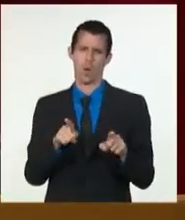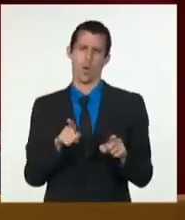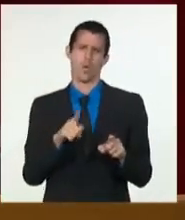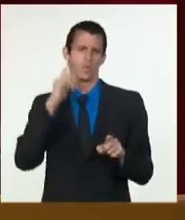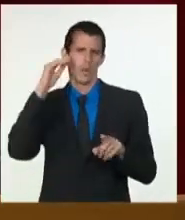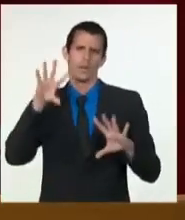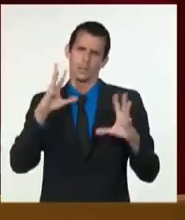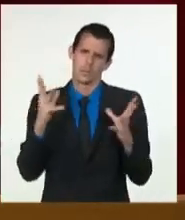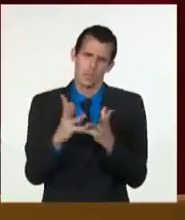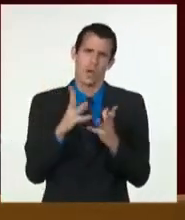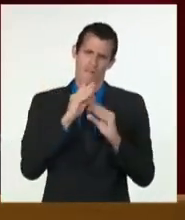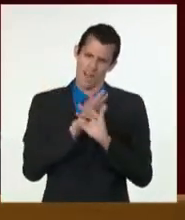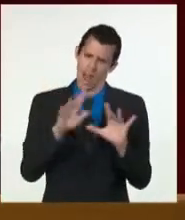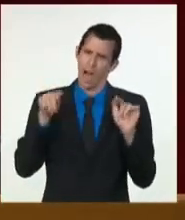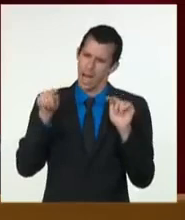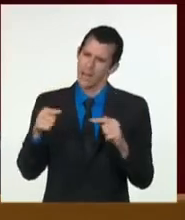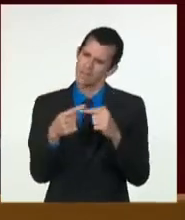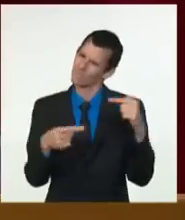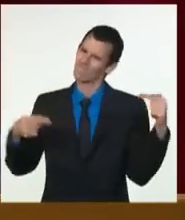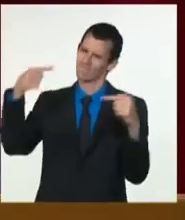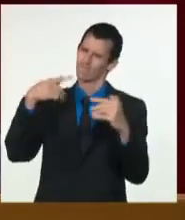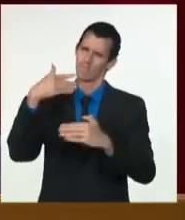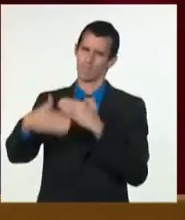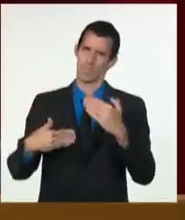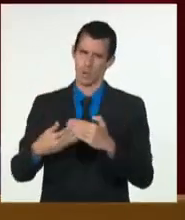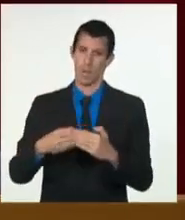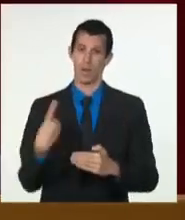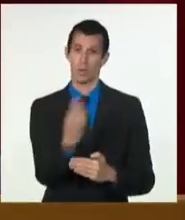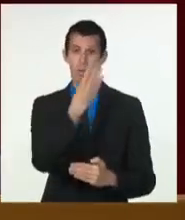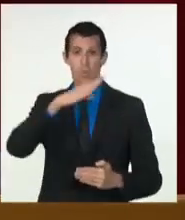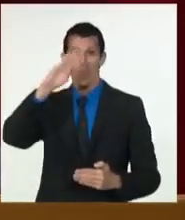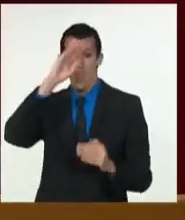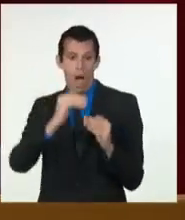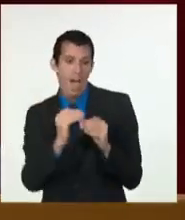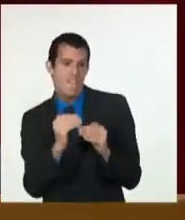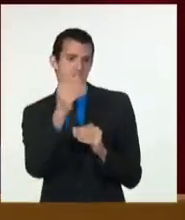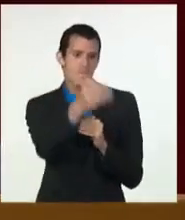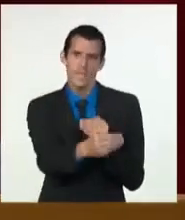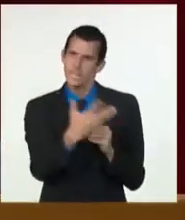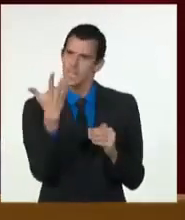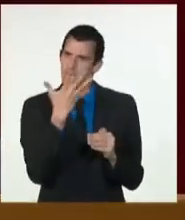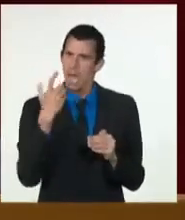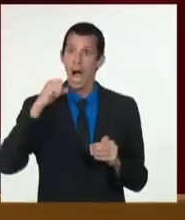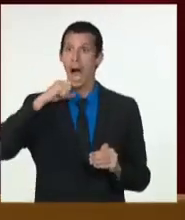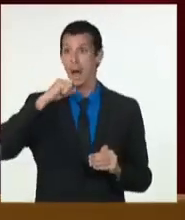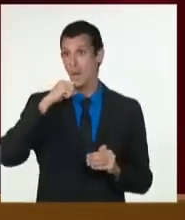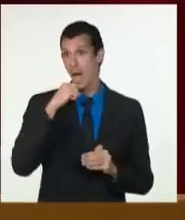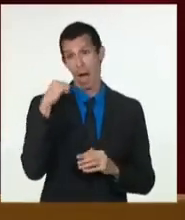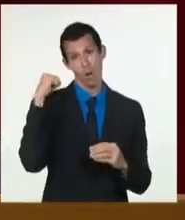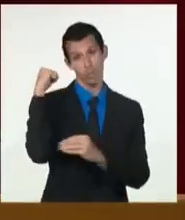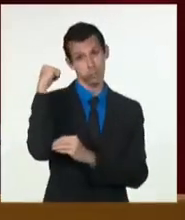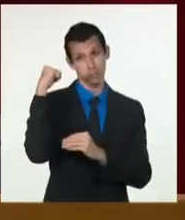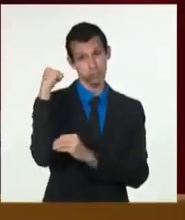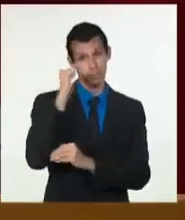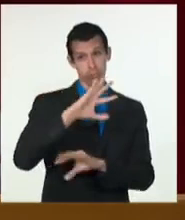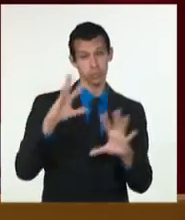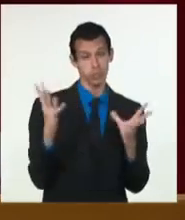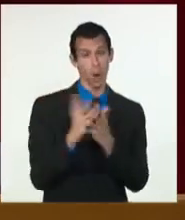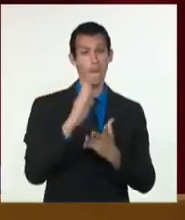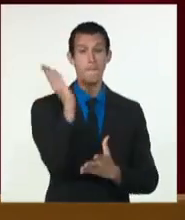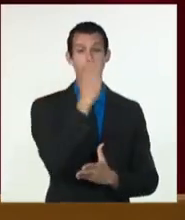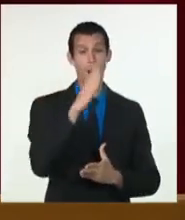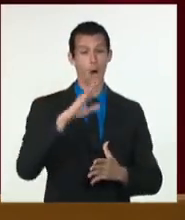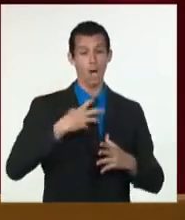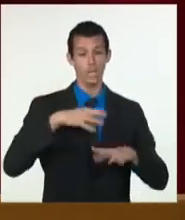y vecina del mayor imperio, que es además su enemigo, y luego reclaman solución a todo, ignorando